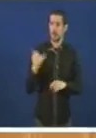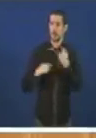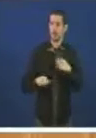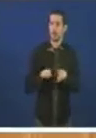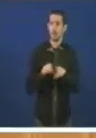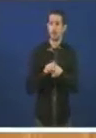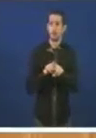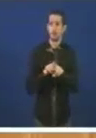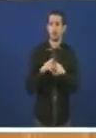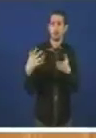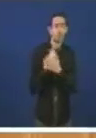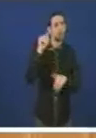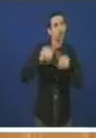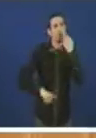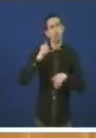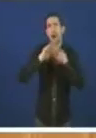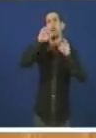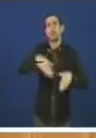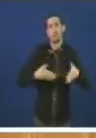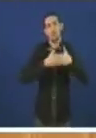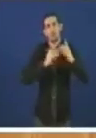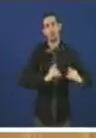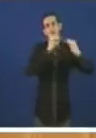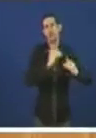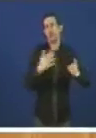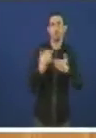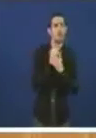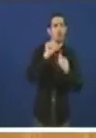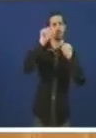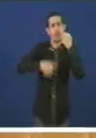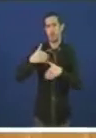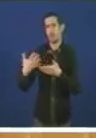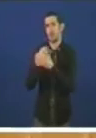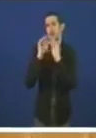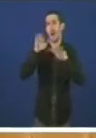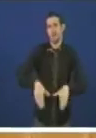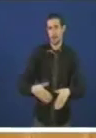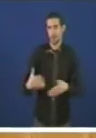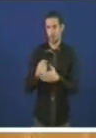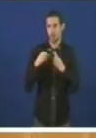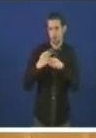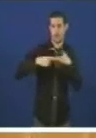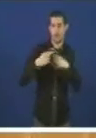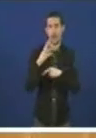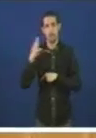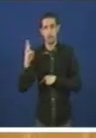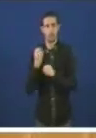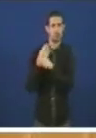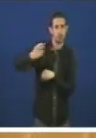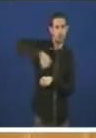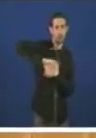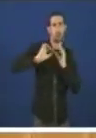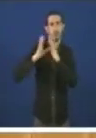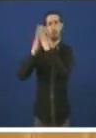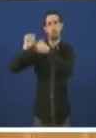votando todos os grupos a favor do dique flotante por arte de Birli Berloque nesta moción nesta emenda do particular